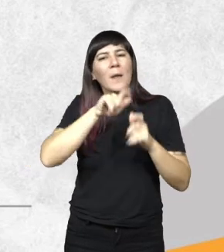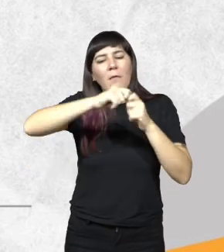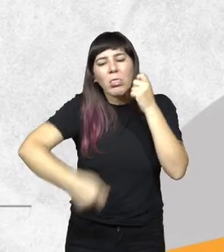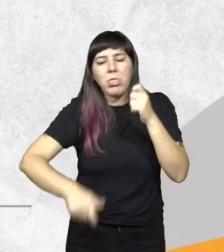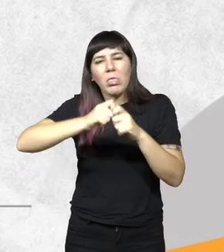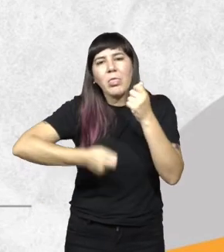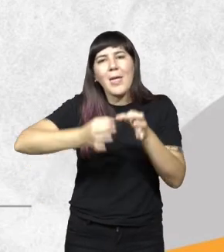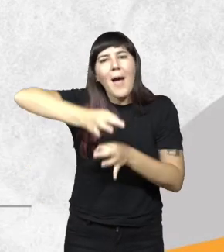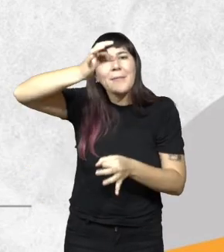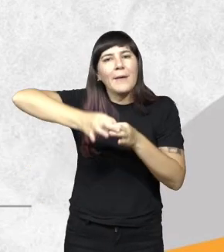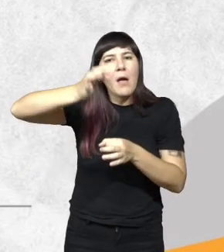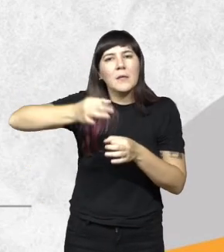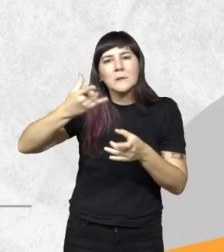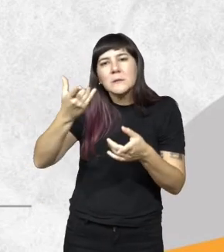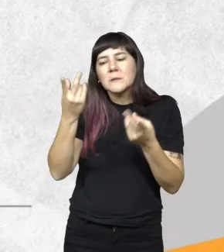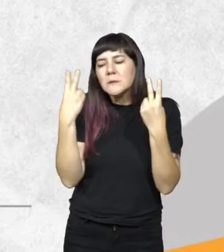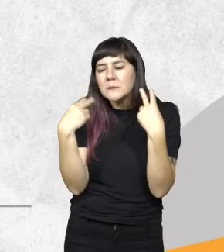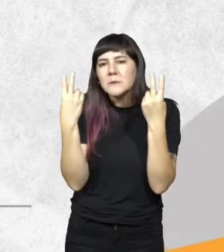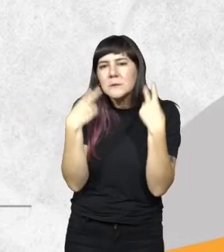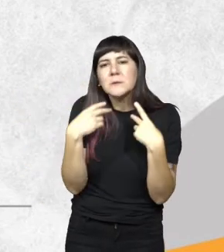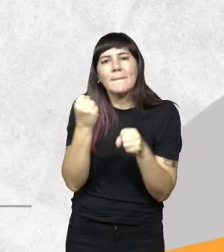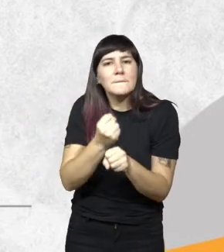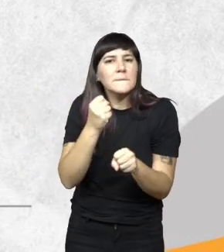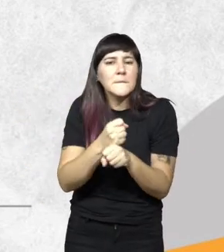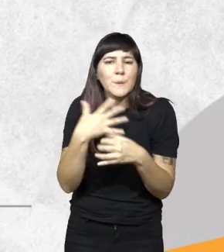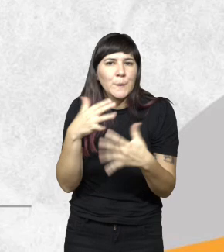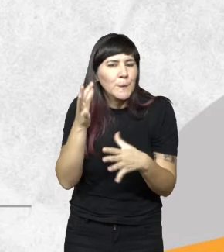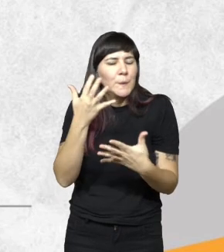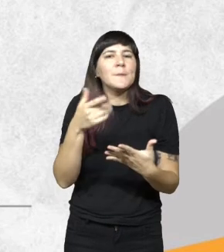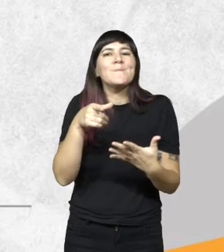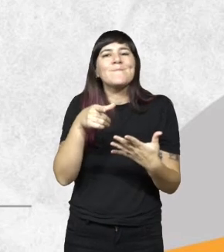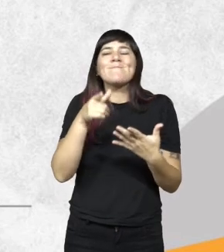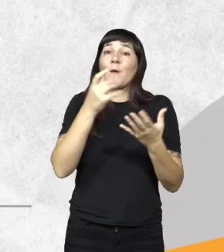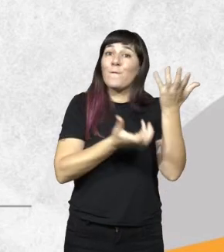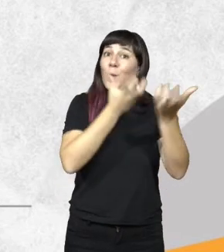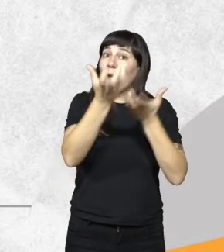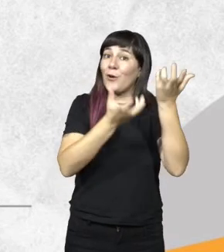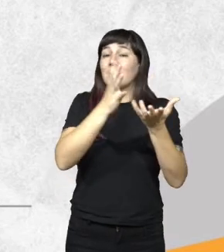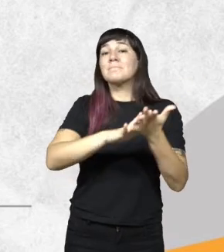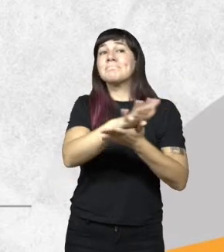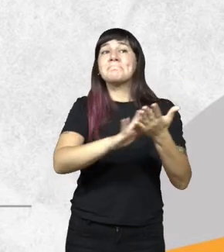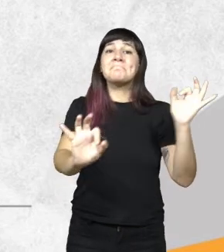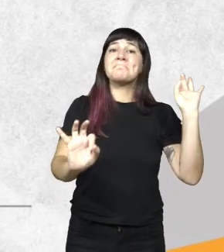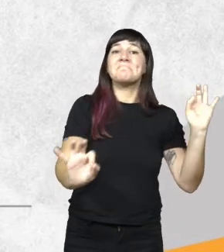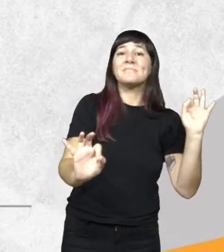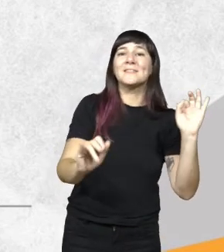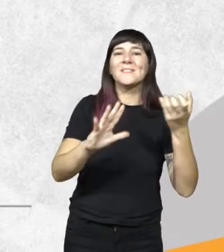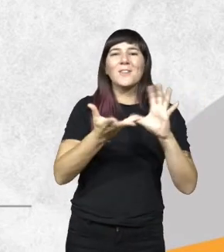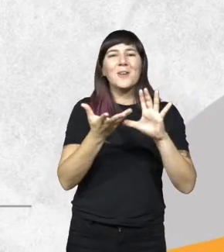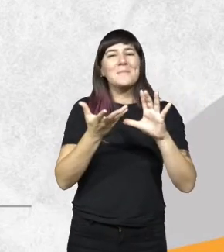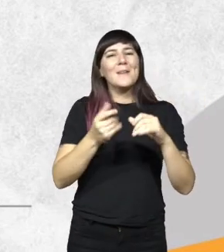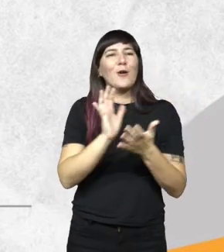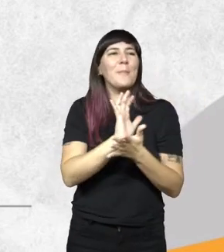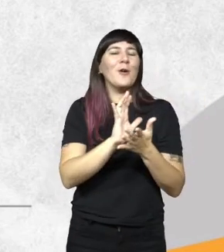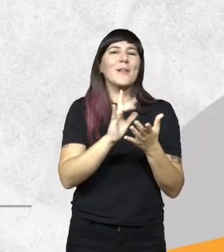bueno el fuego vino a resolver este tipo de cuestiones a los productores y formaba parte del paquete tecnológico